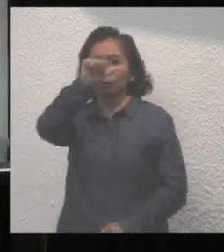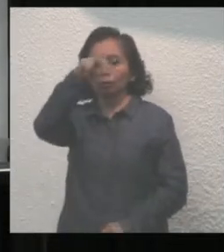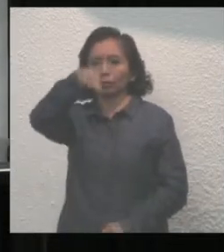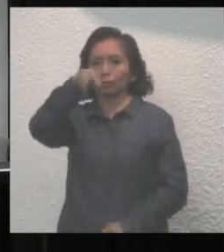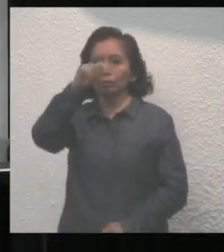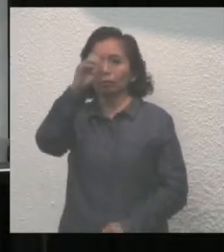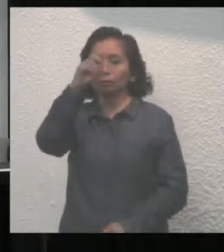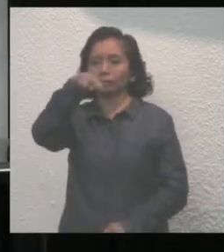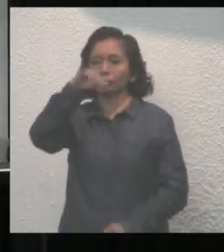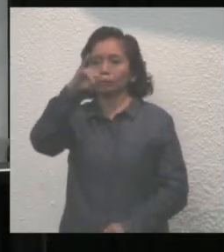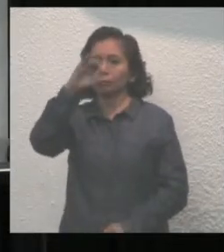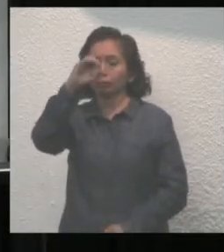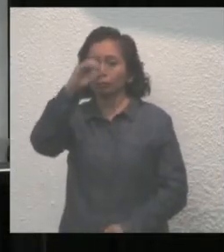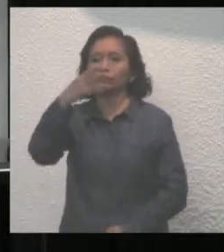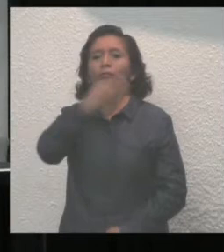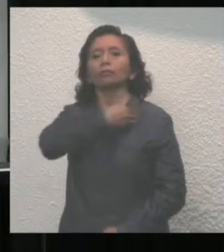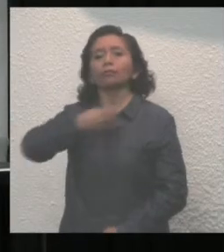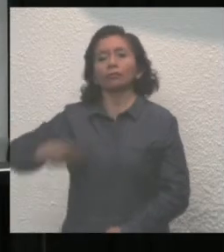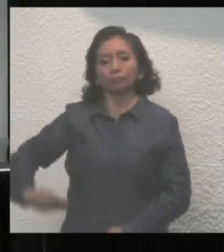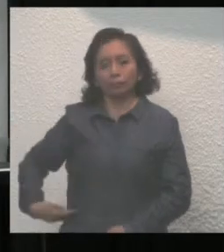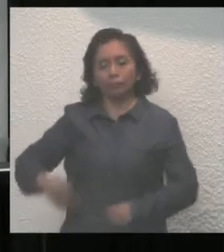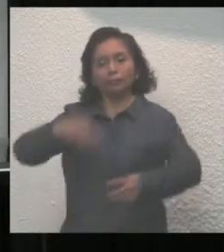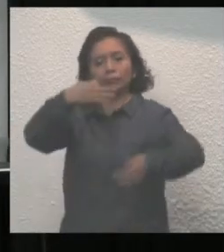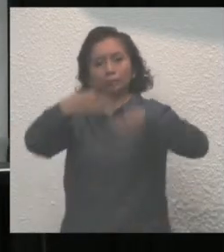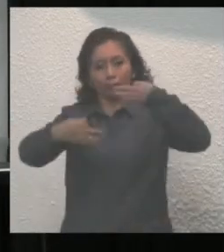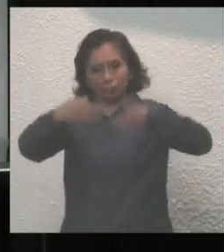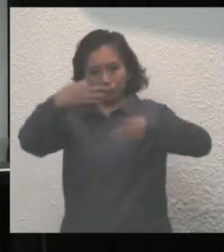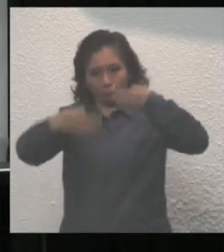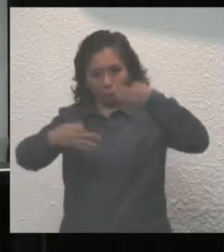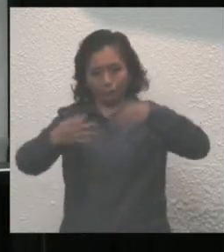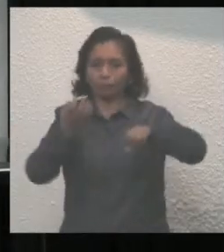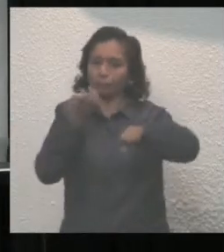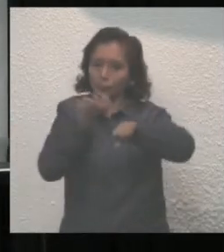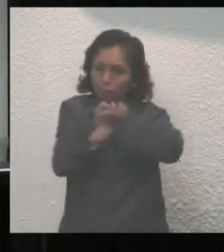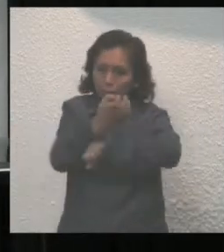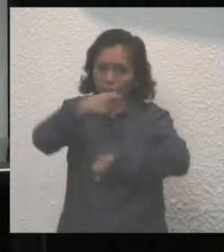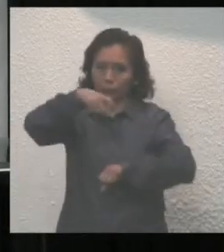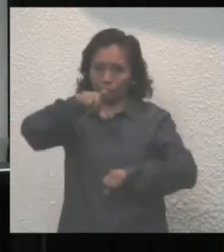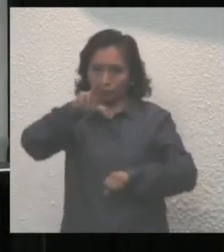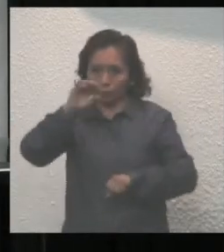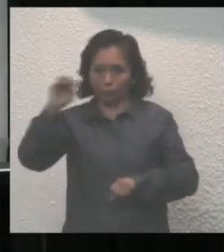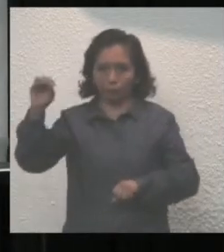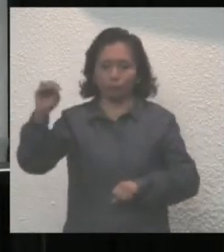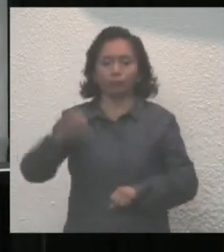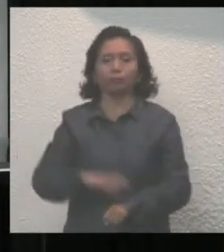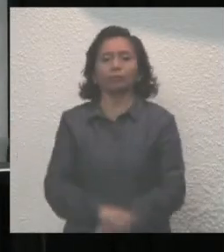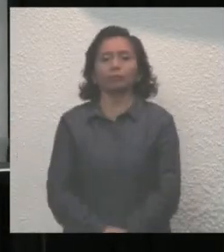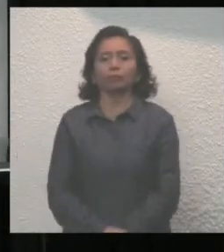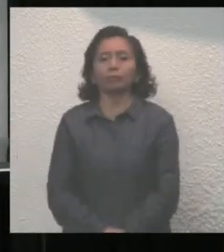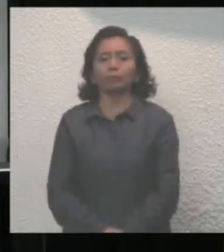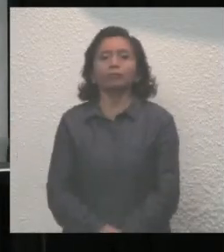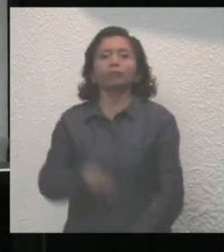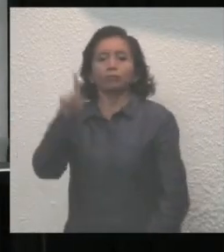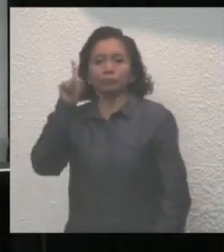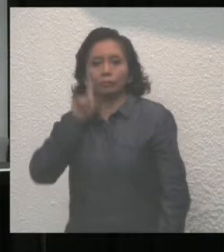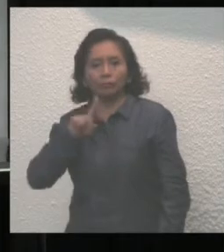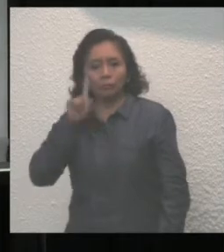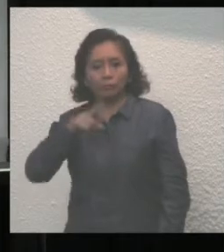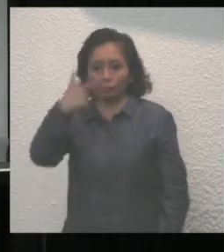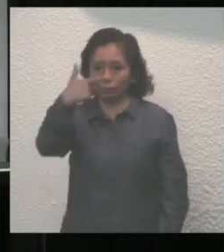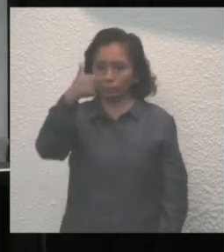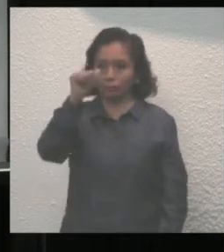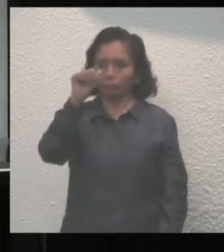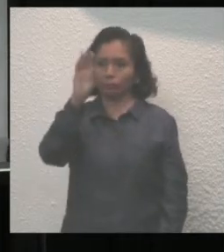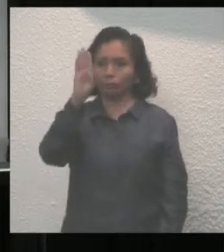León Ruiz, Presidente del Tribunal Superior de Justicia del Estado de Quintana Roo. Señora Gabriela